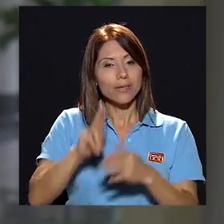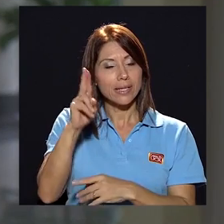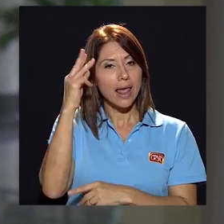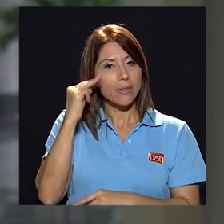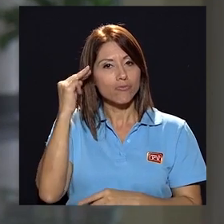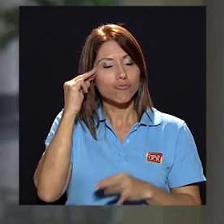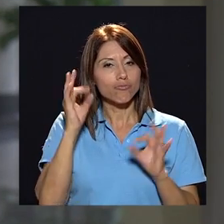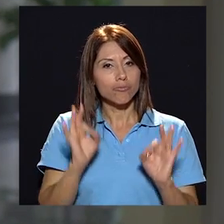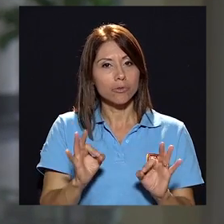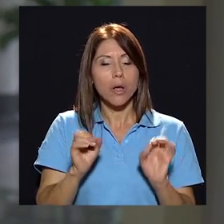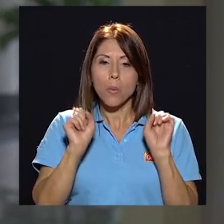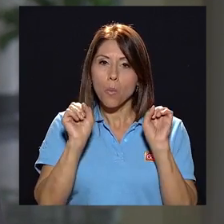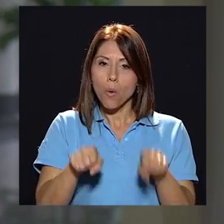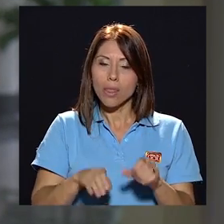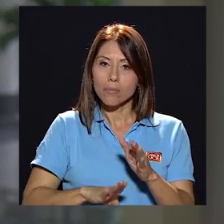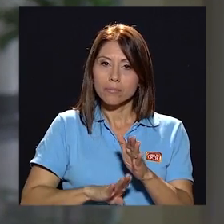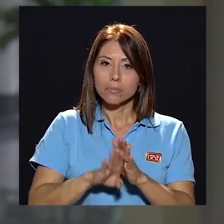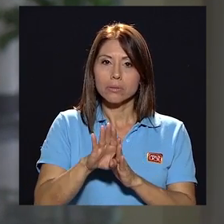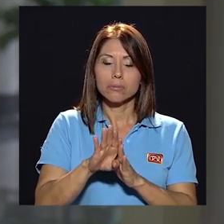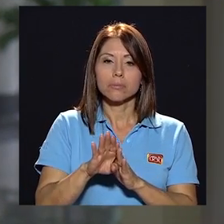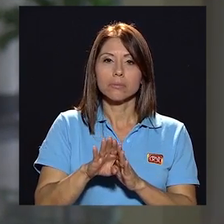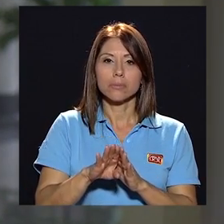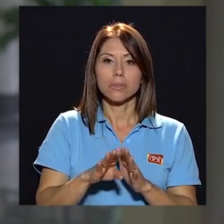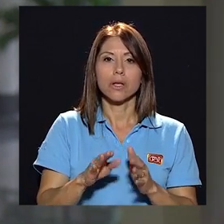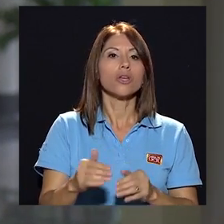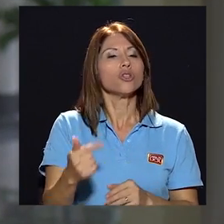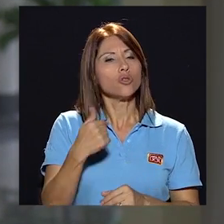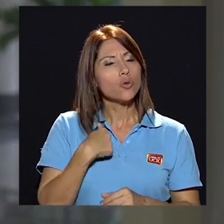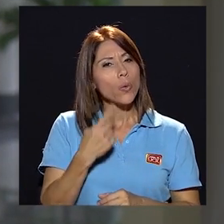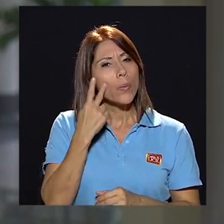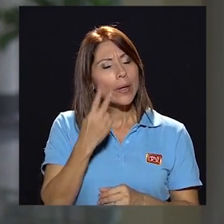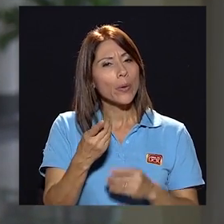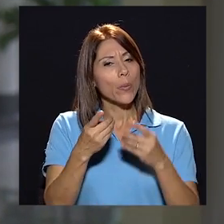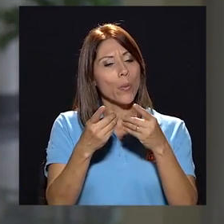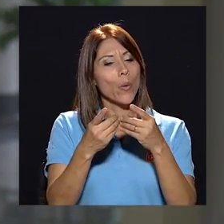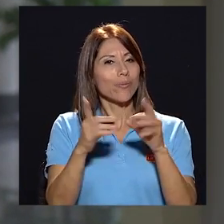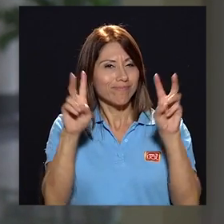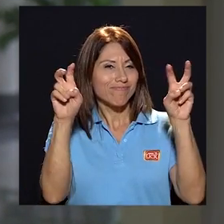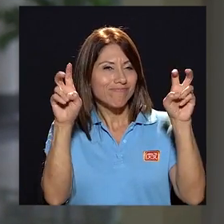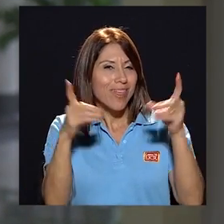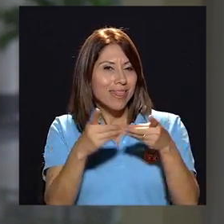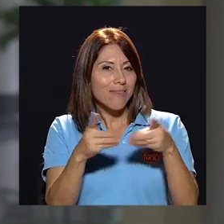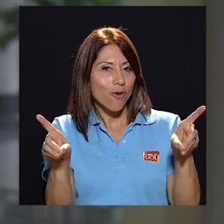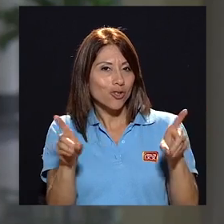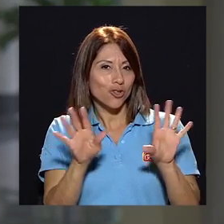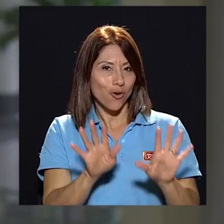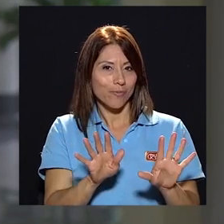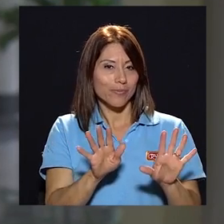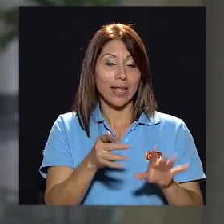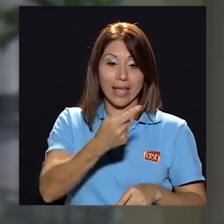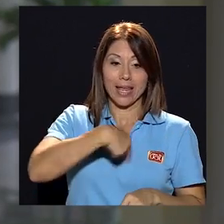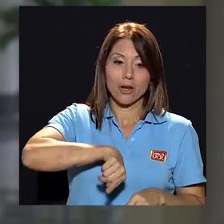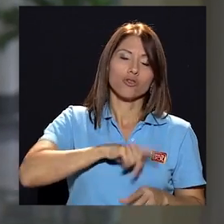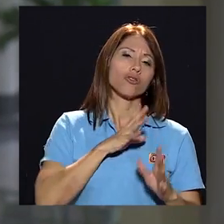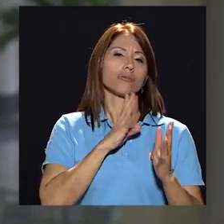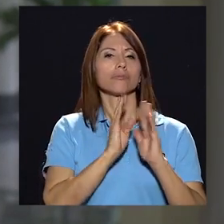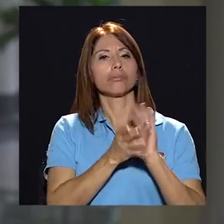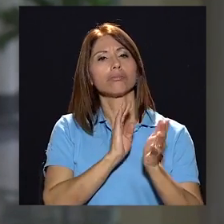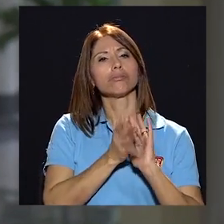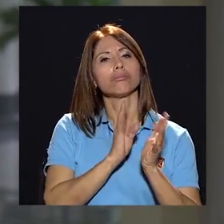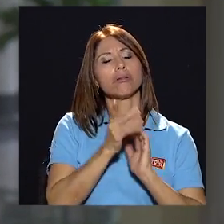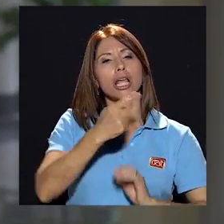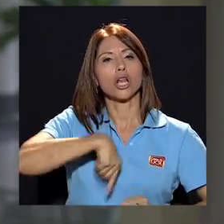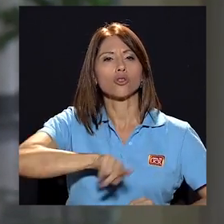punto de madurez que le permite dar este paso. Yo encuentro un divorcio entre el discurso de que somos